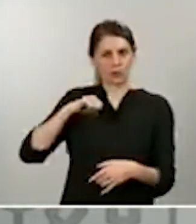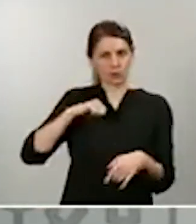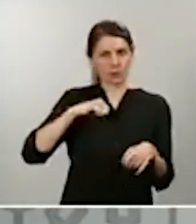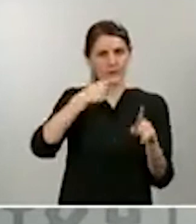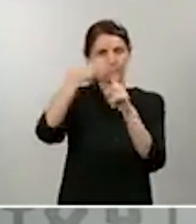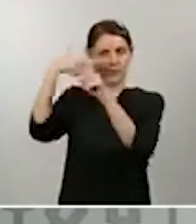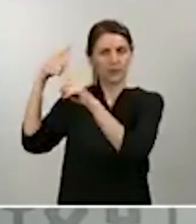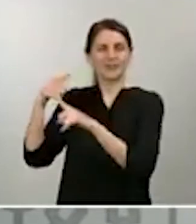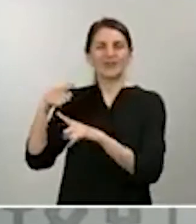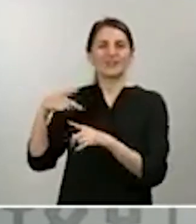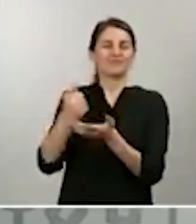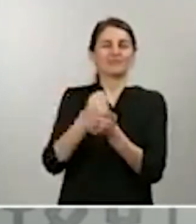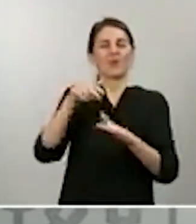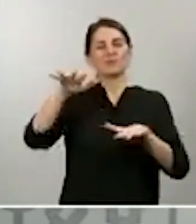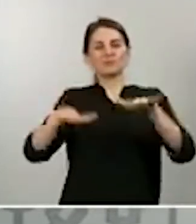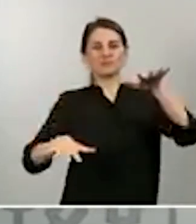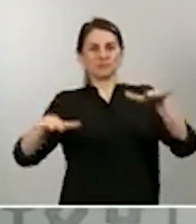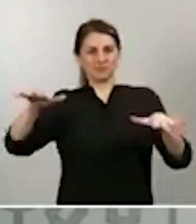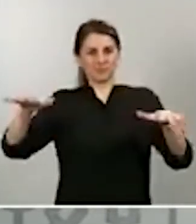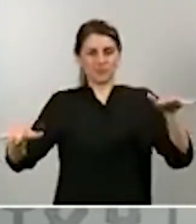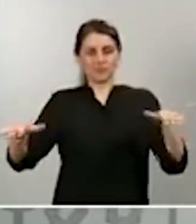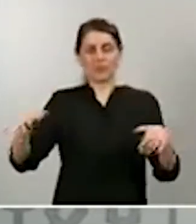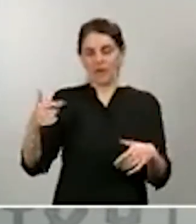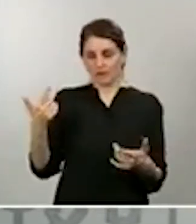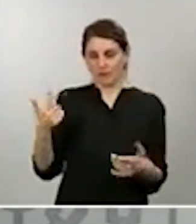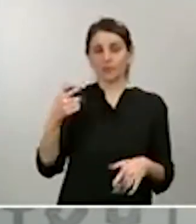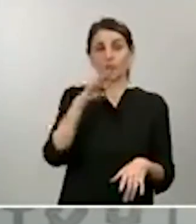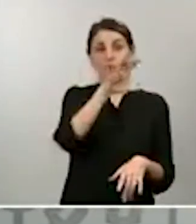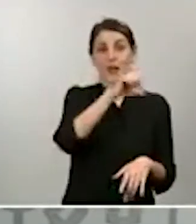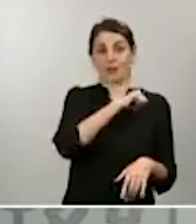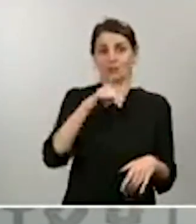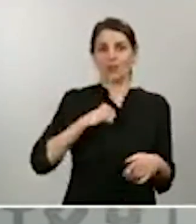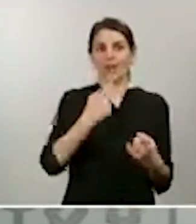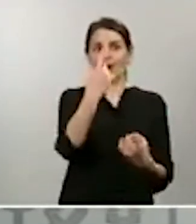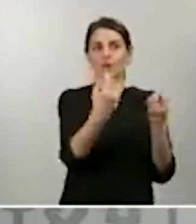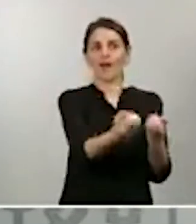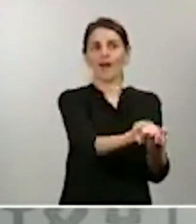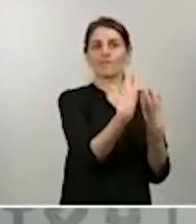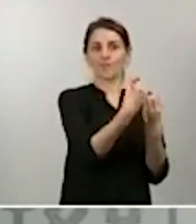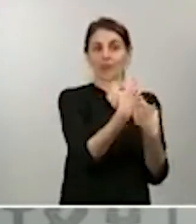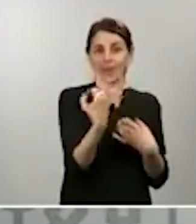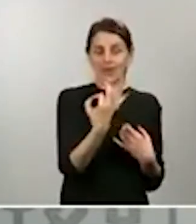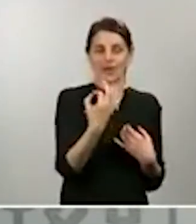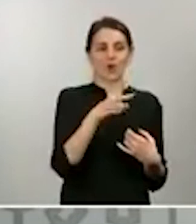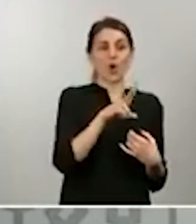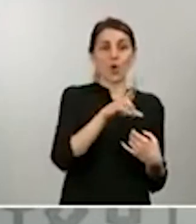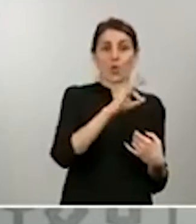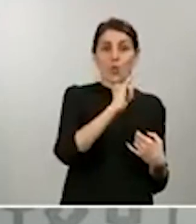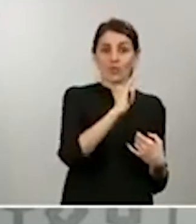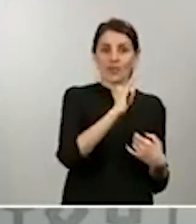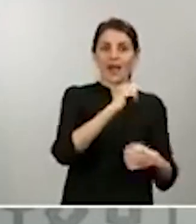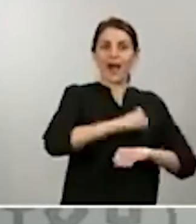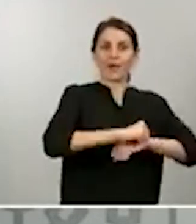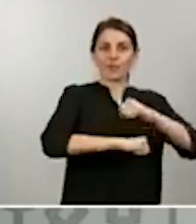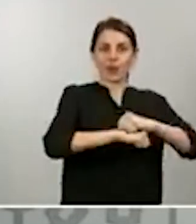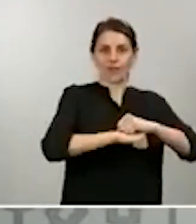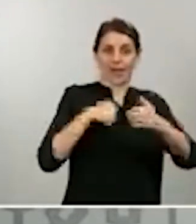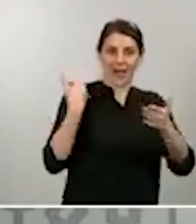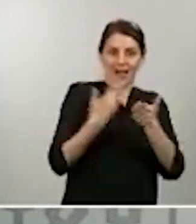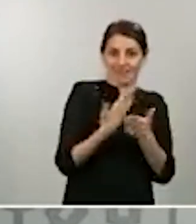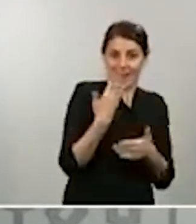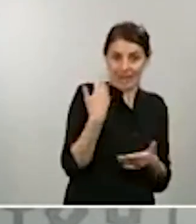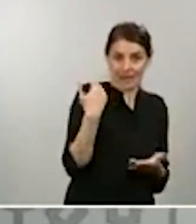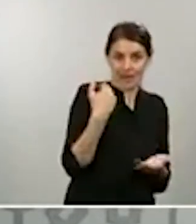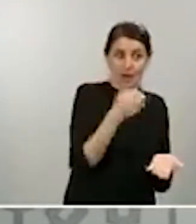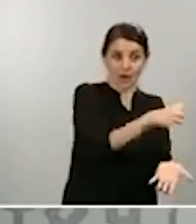en el sentido de que unos están reflejando las UCIs acumuladas hasta el día de la notificación y otros